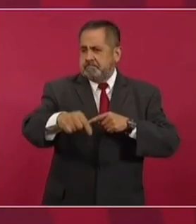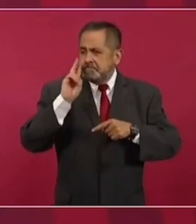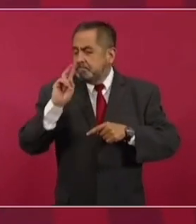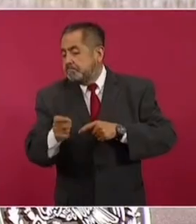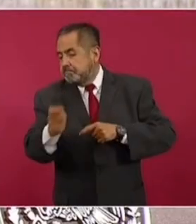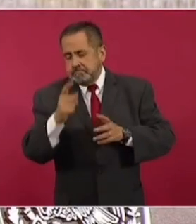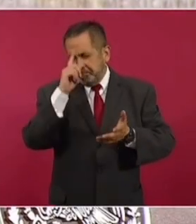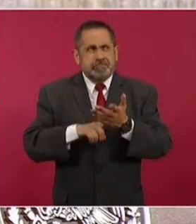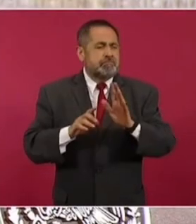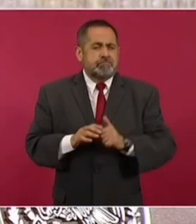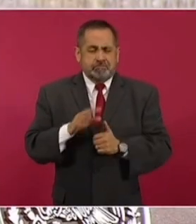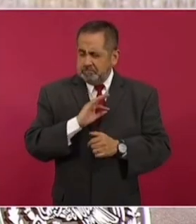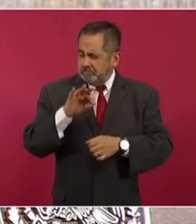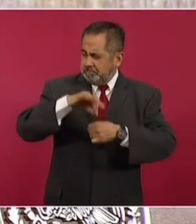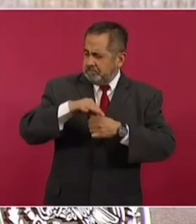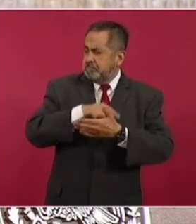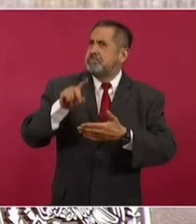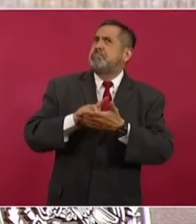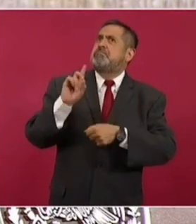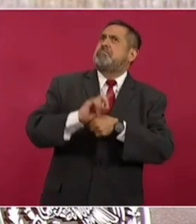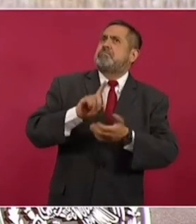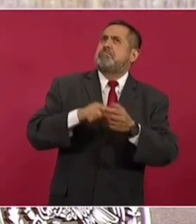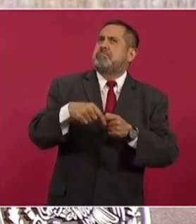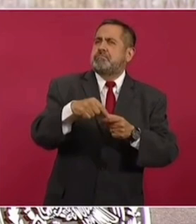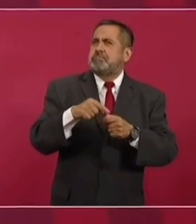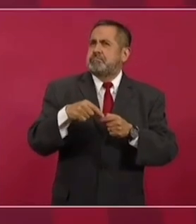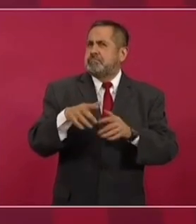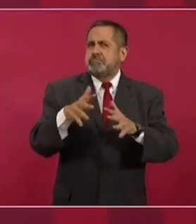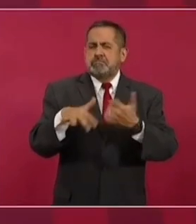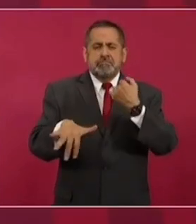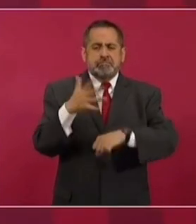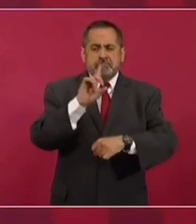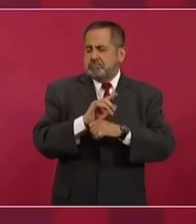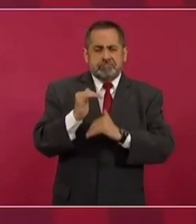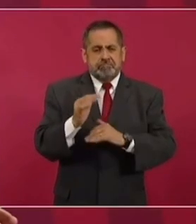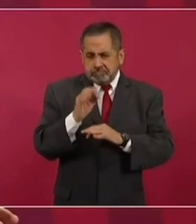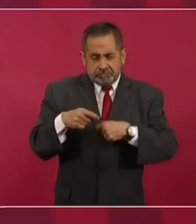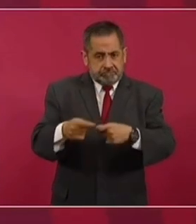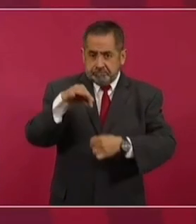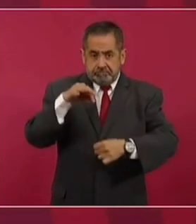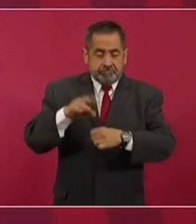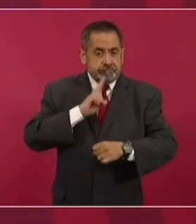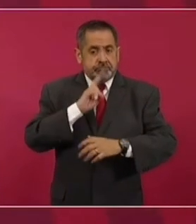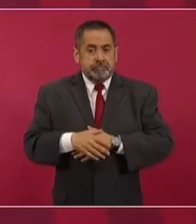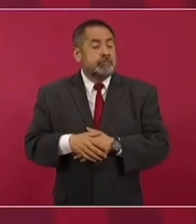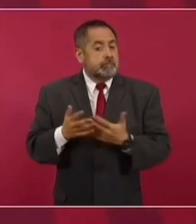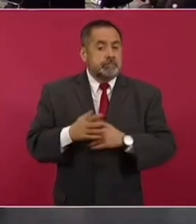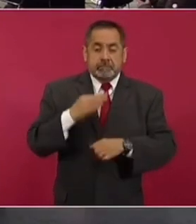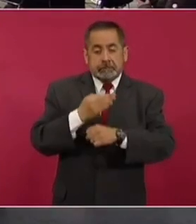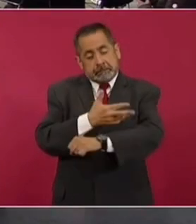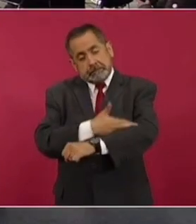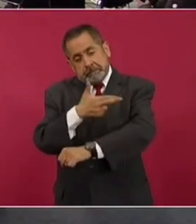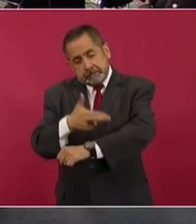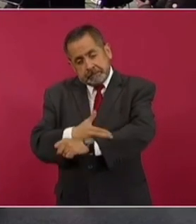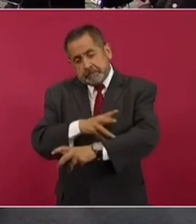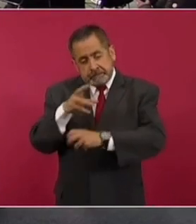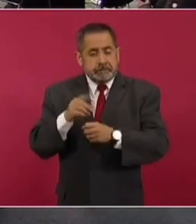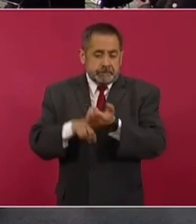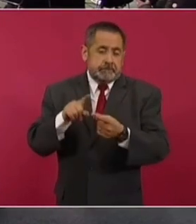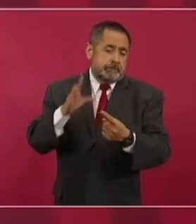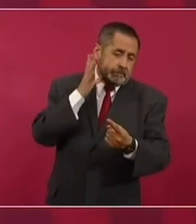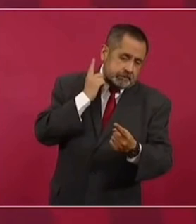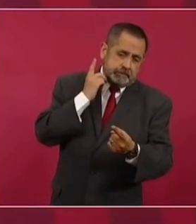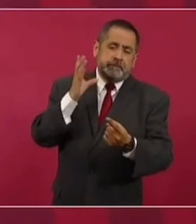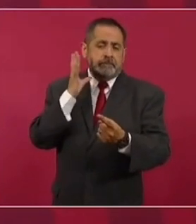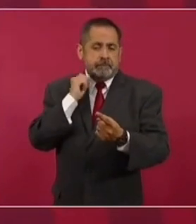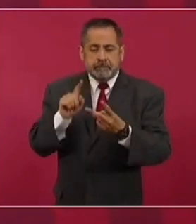va a estar votándose en unos 15 días, ya va a estar votándose después de todo el trámite en